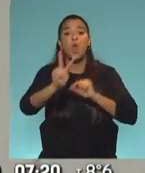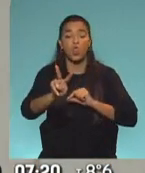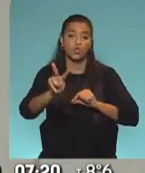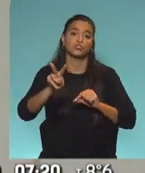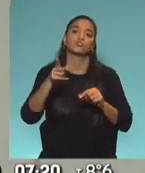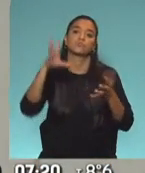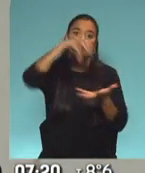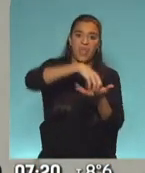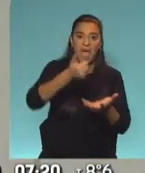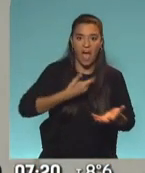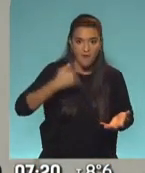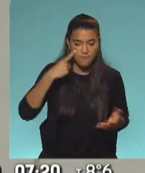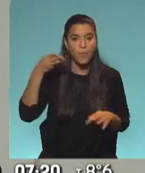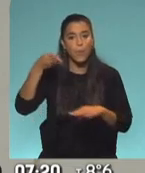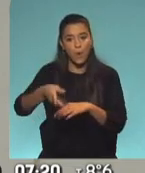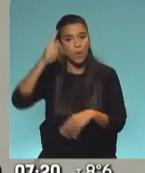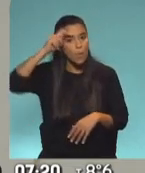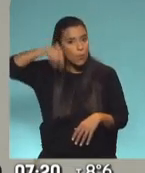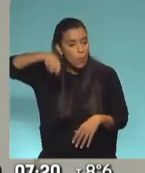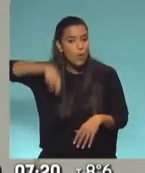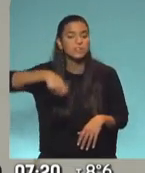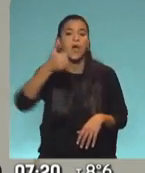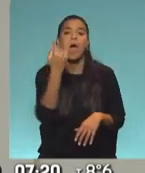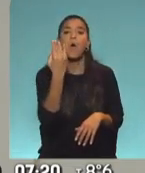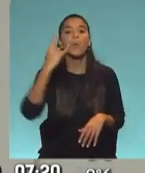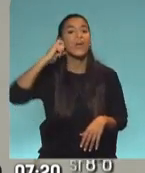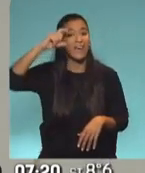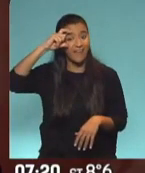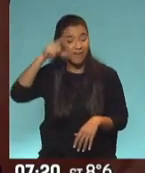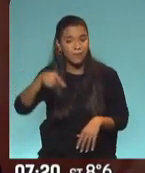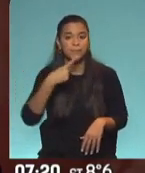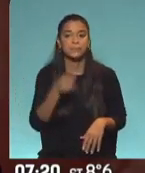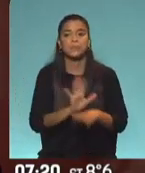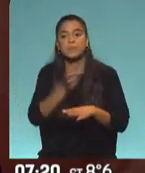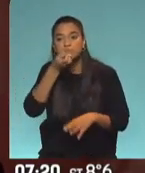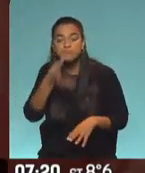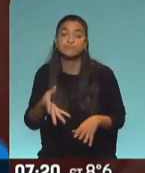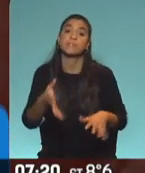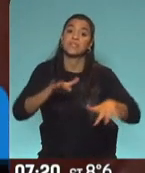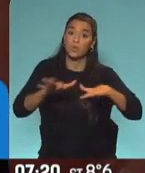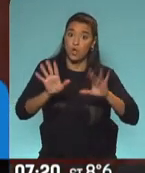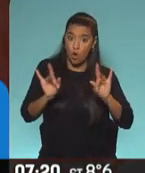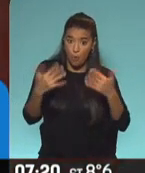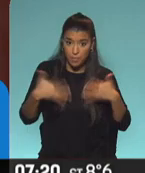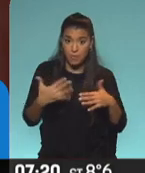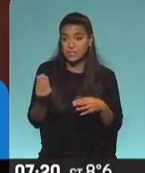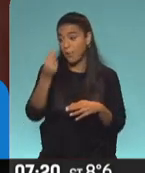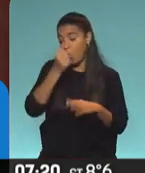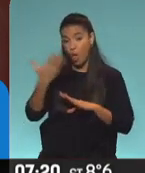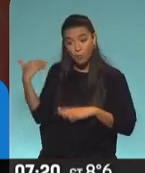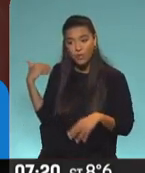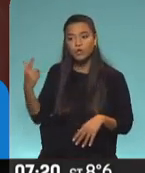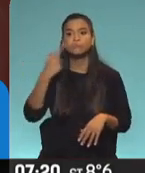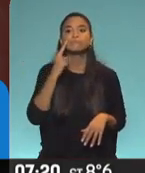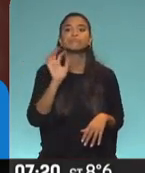Silvia Magdalani, va a estar ante el juez Juan Pablo Augé. Va a ir a declarar en un escenario complejo, porque se conocieron durante el fin de semana